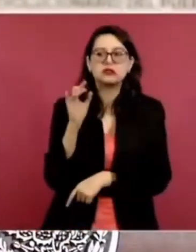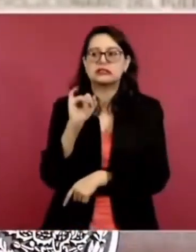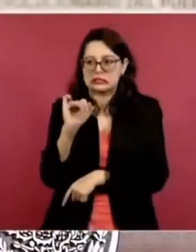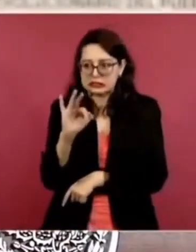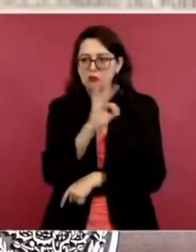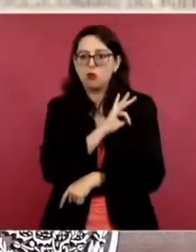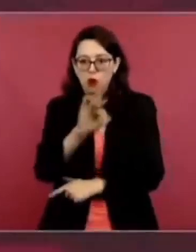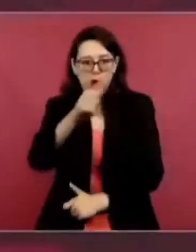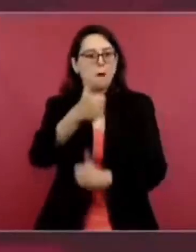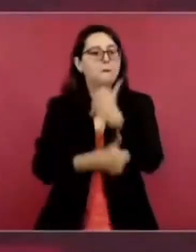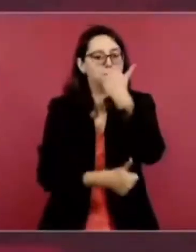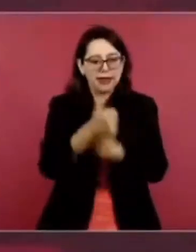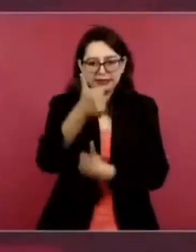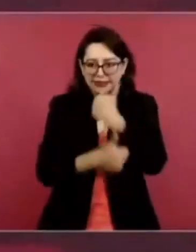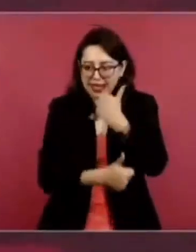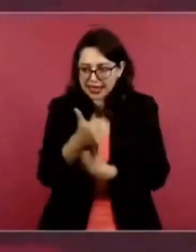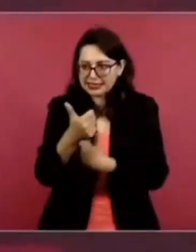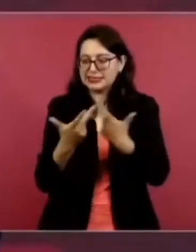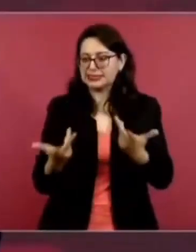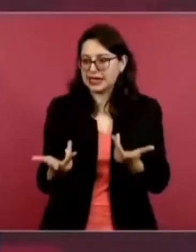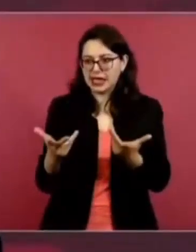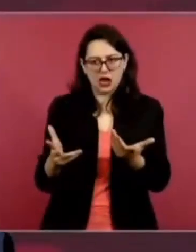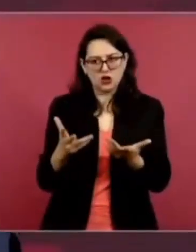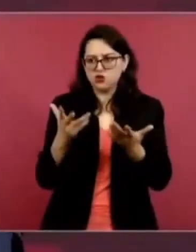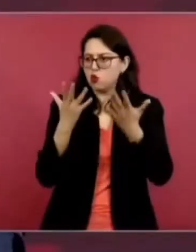y que no nos fuesen agredir.